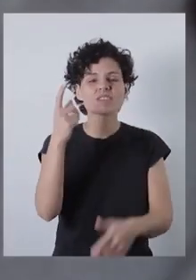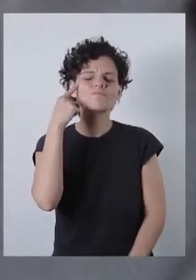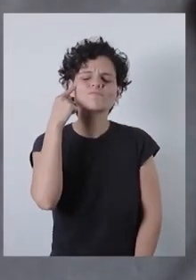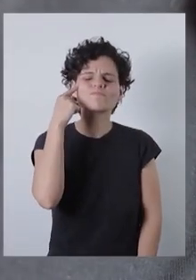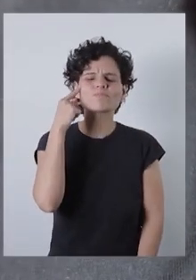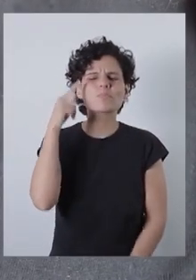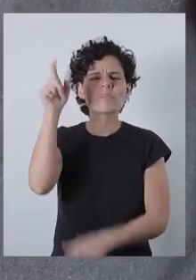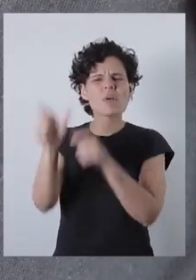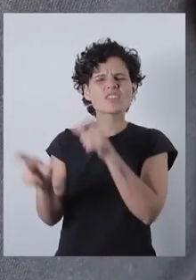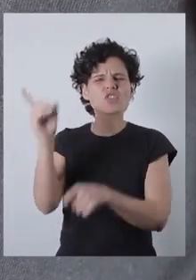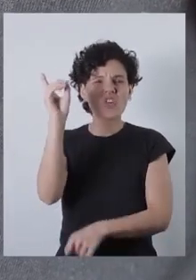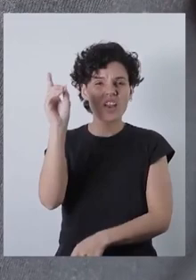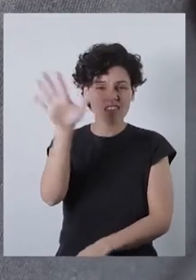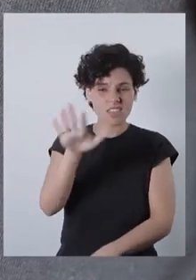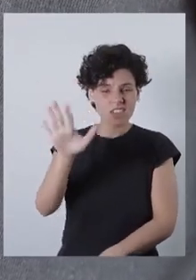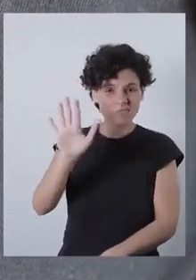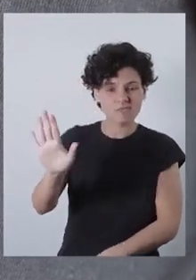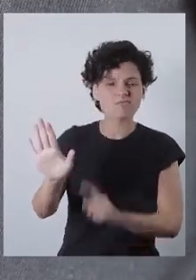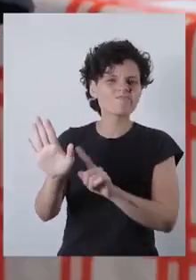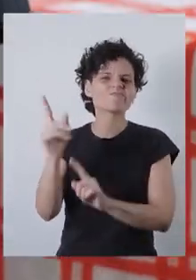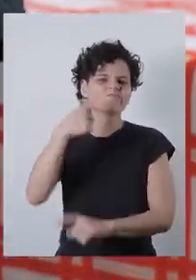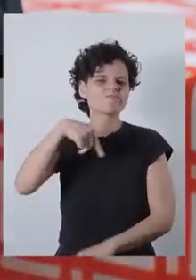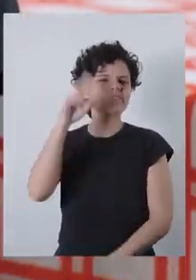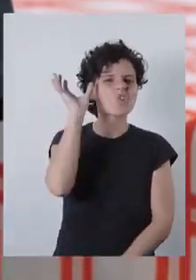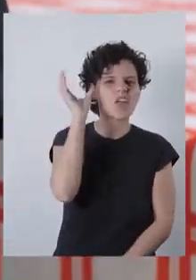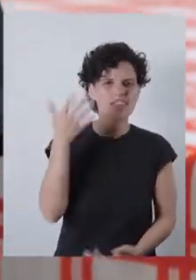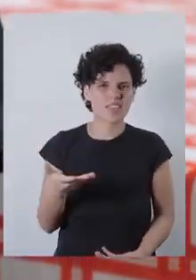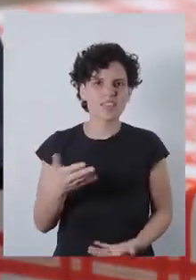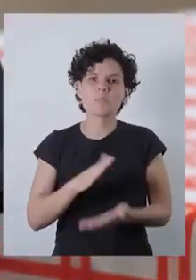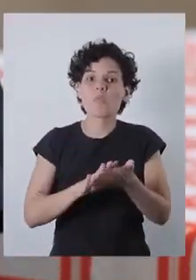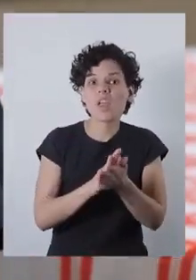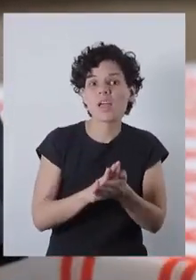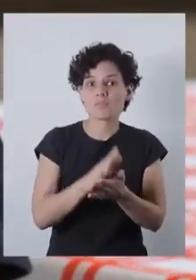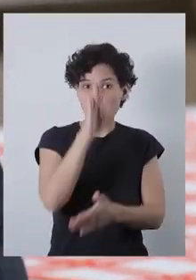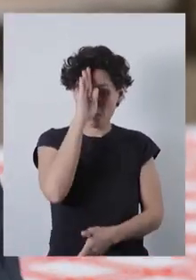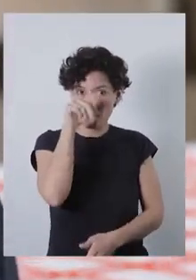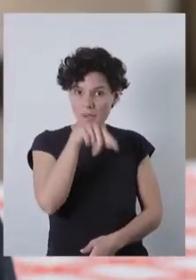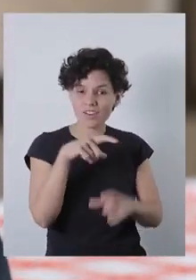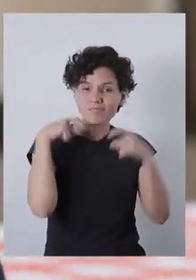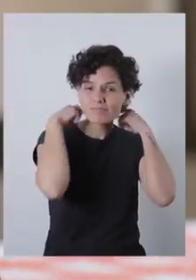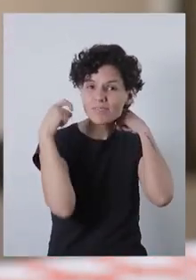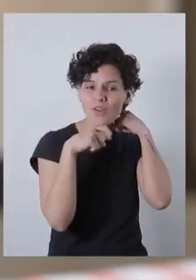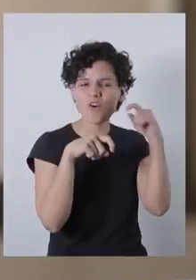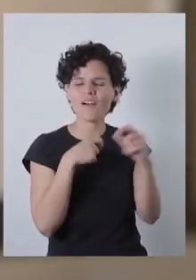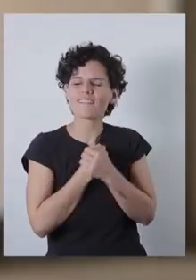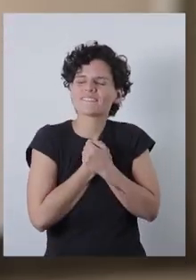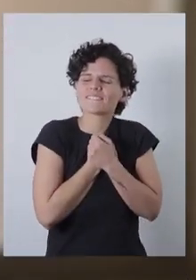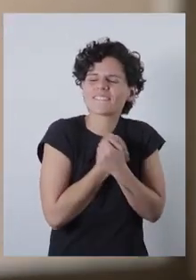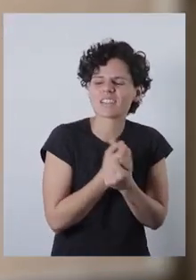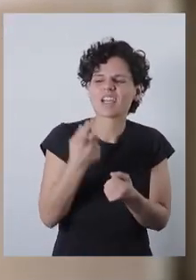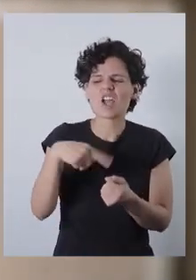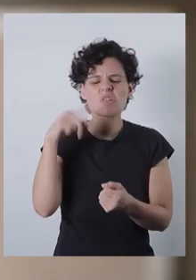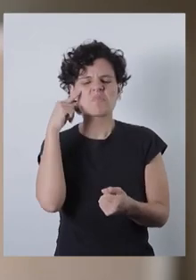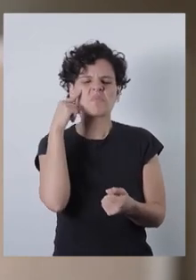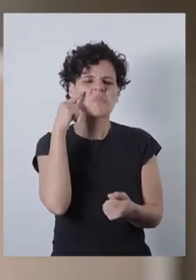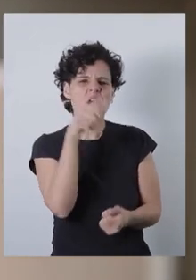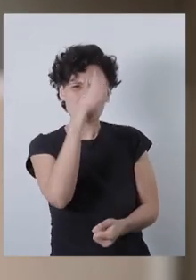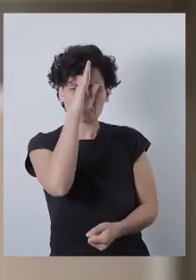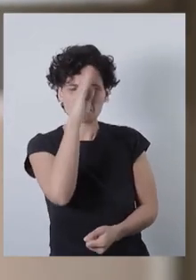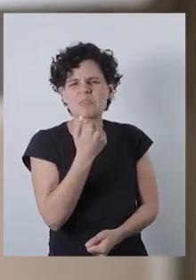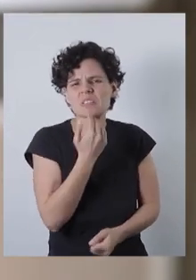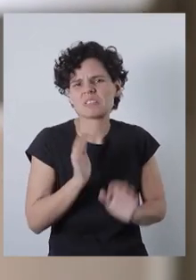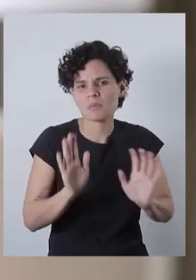Creo que hay cosas que los falsos y nunca van a entender. Por ejemplo, el amor que tenemos para el perro Matapaco. Eso para ellos es un quinto nomás, para nosotros es un compañero.